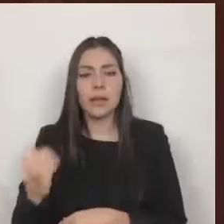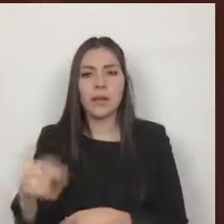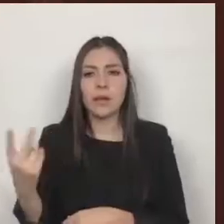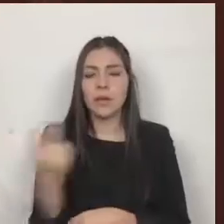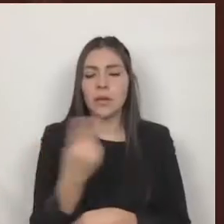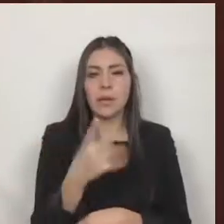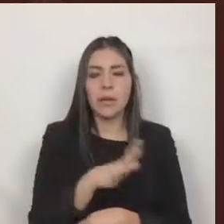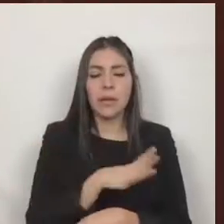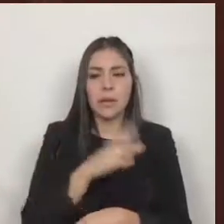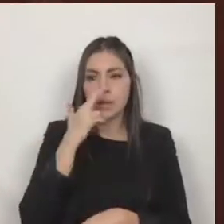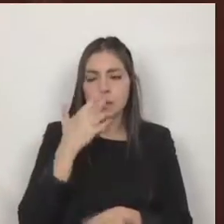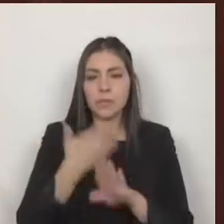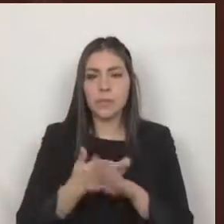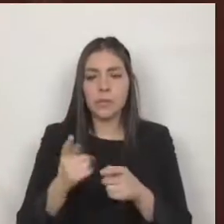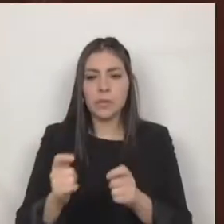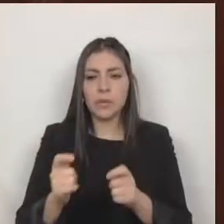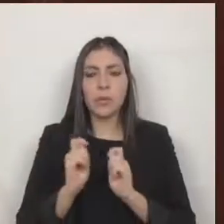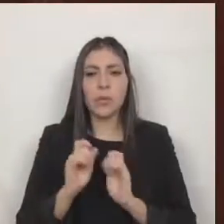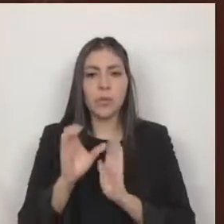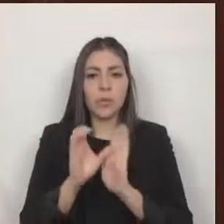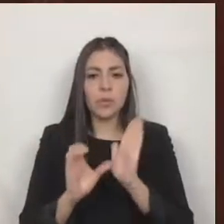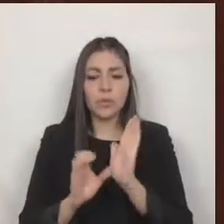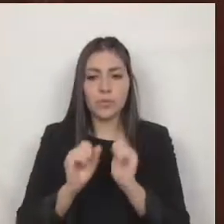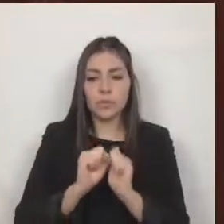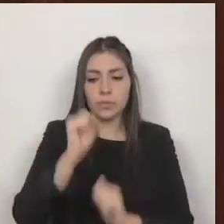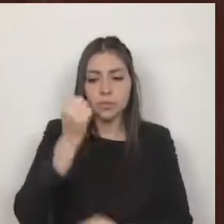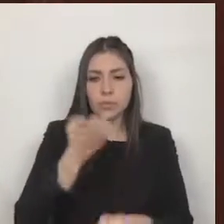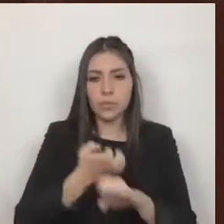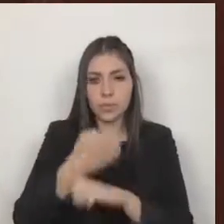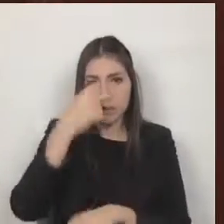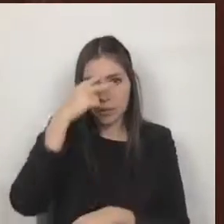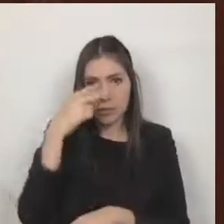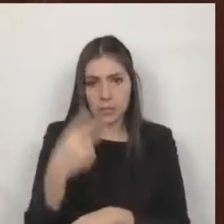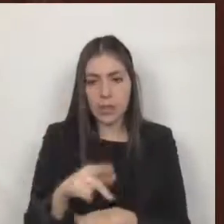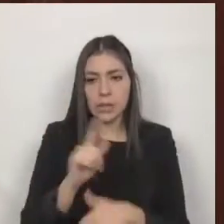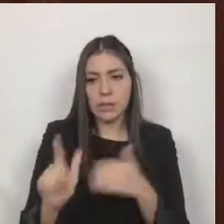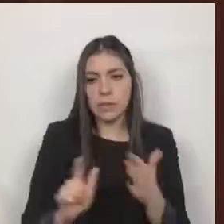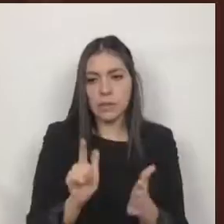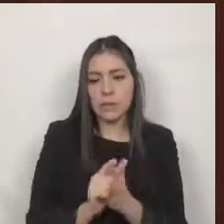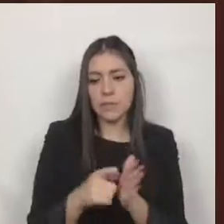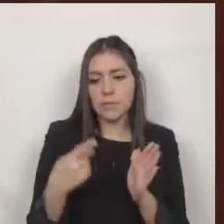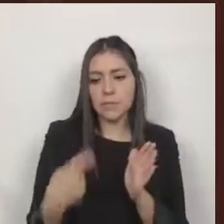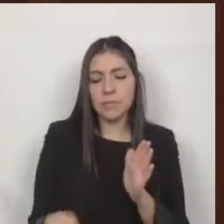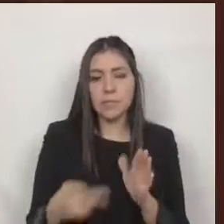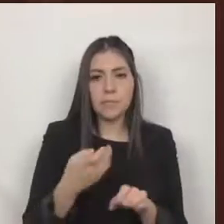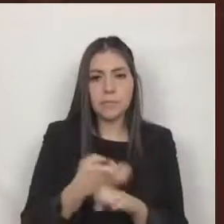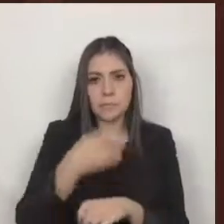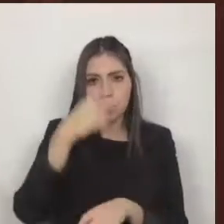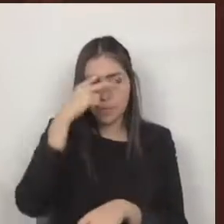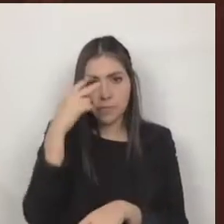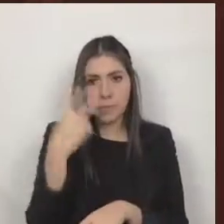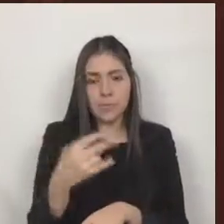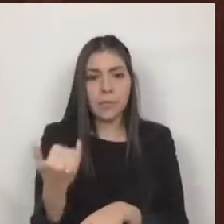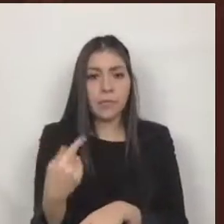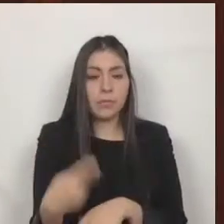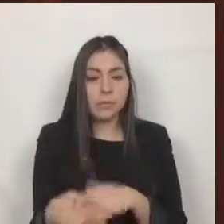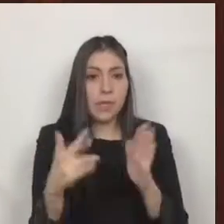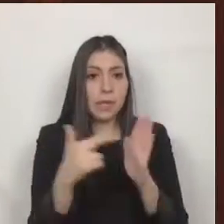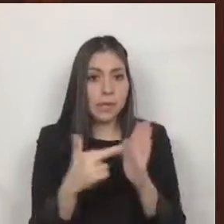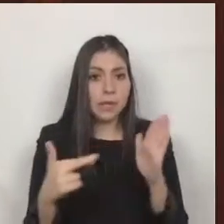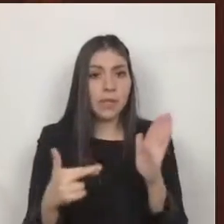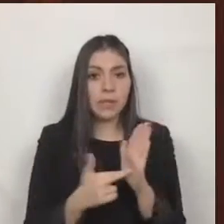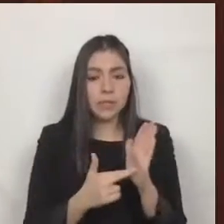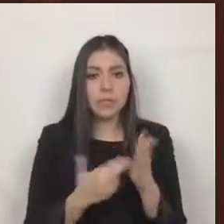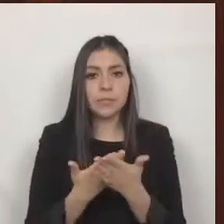otorga la constitución local la ley orgánica y el reglamento de este poder legislativo nos permitimos presentar a su